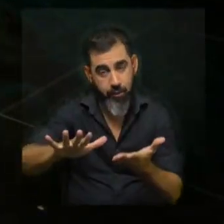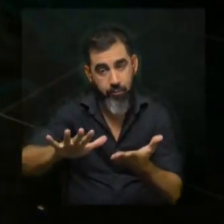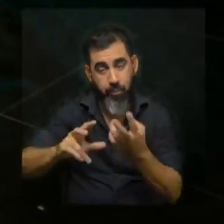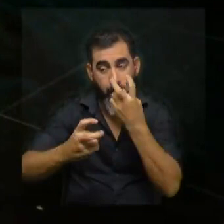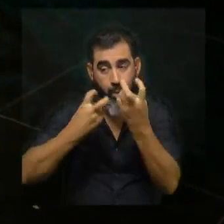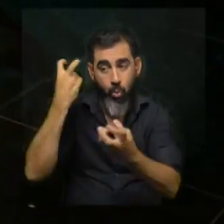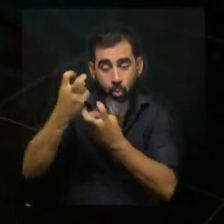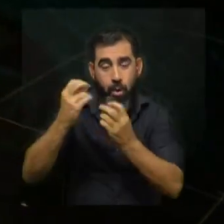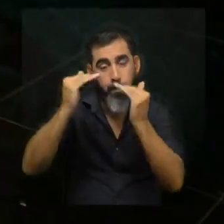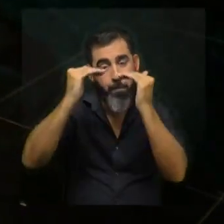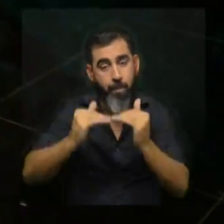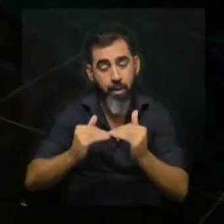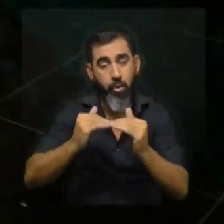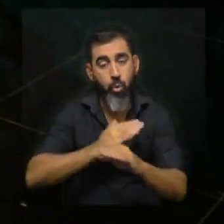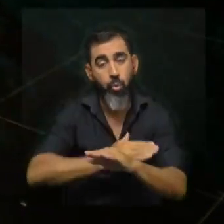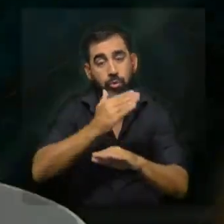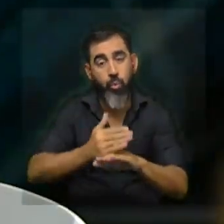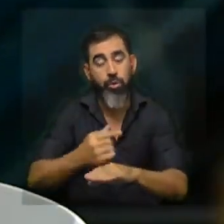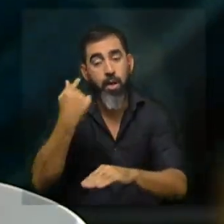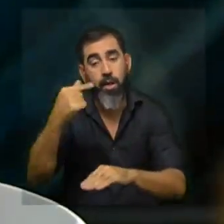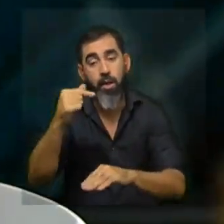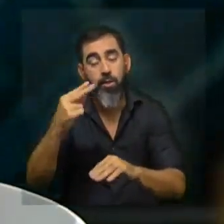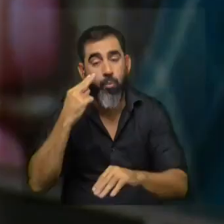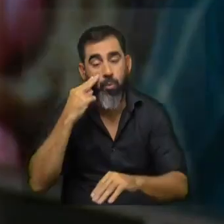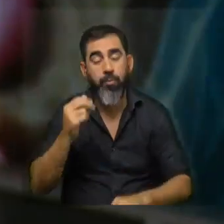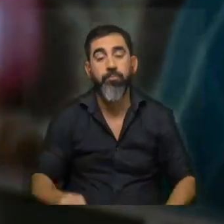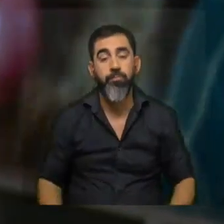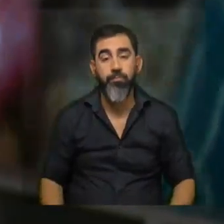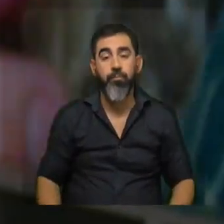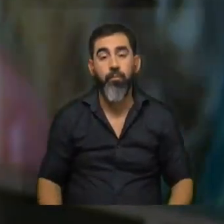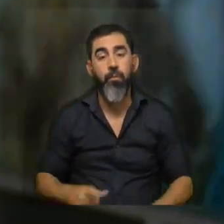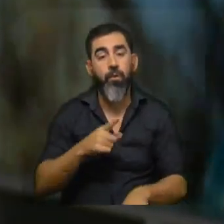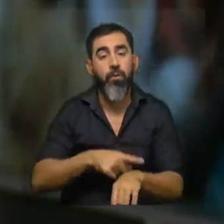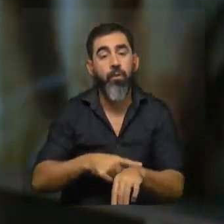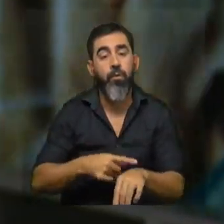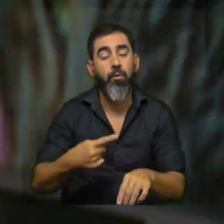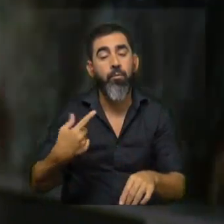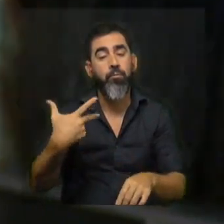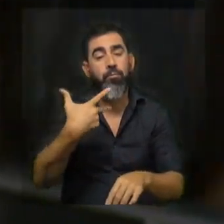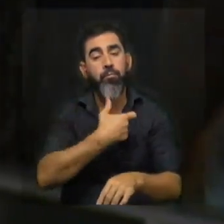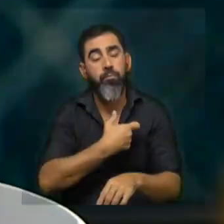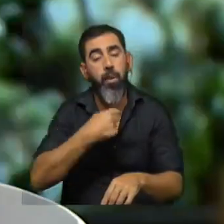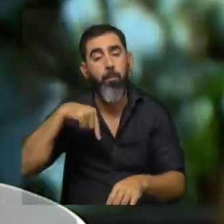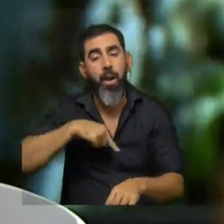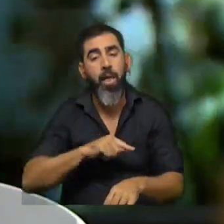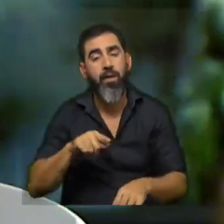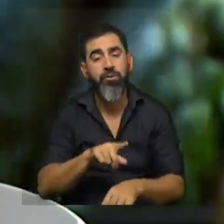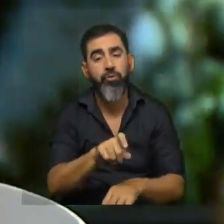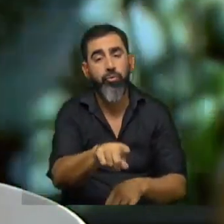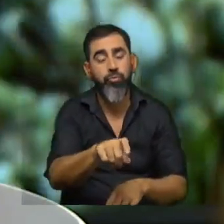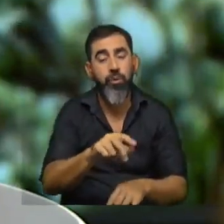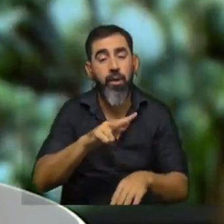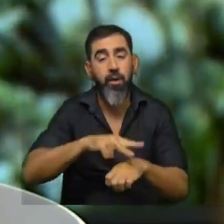de bueno mitigar los posibles problemas que puedan surgir de ahí ¿cada cuánto hay desparasitar un gato que hace vida al aire libre? y en general lo